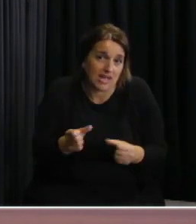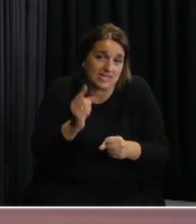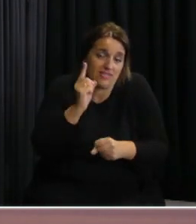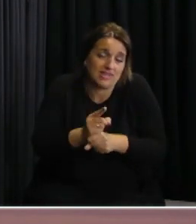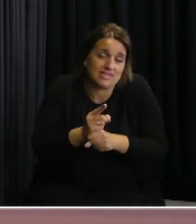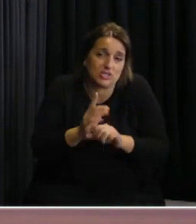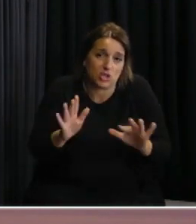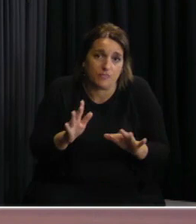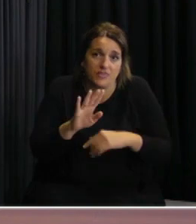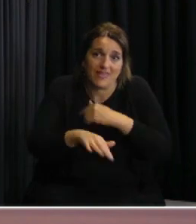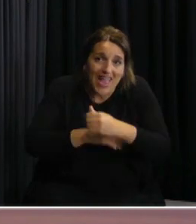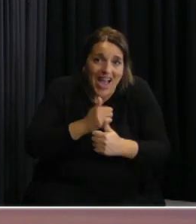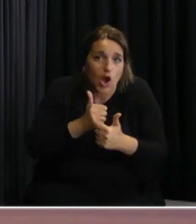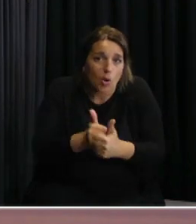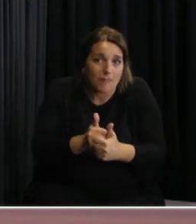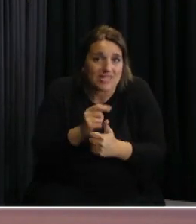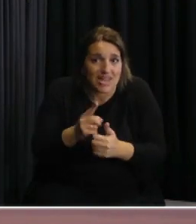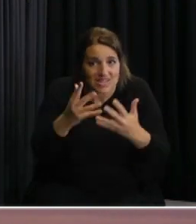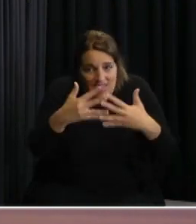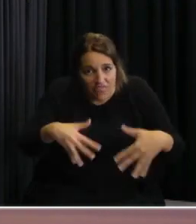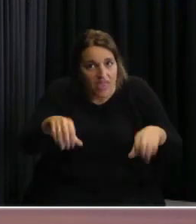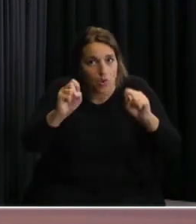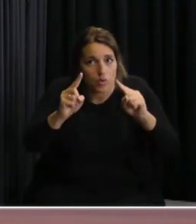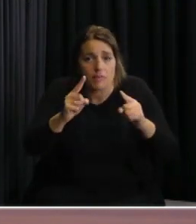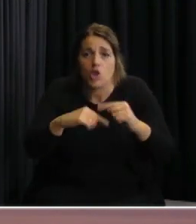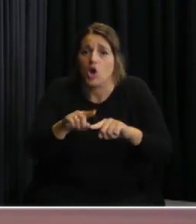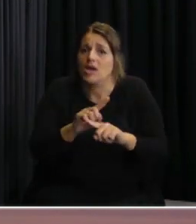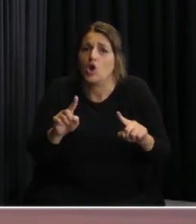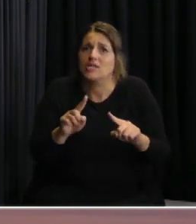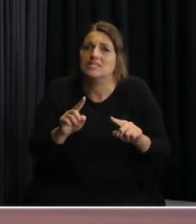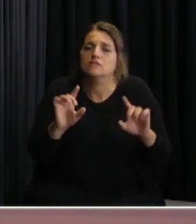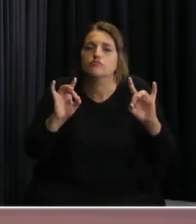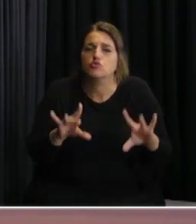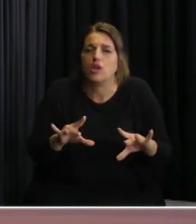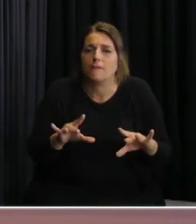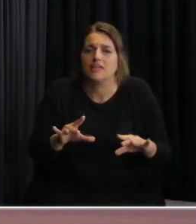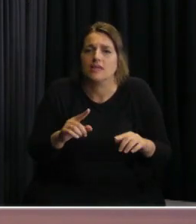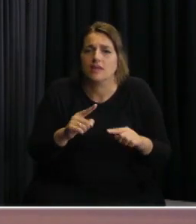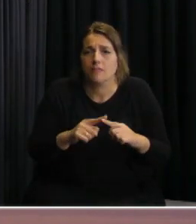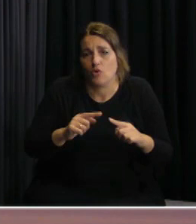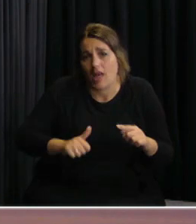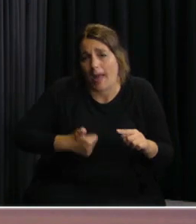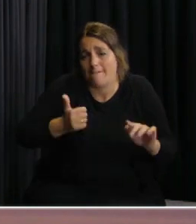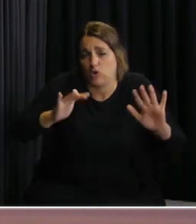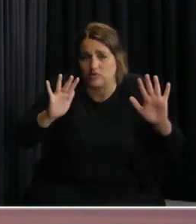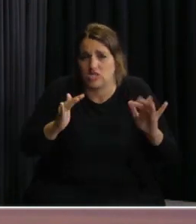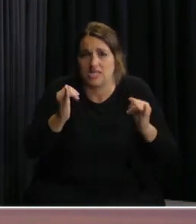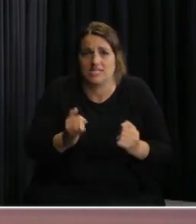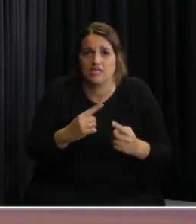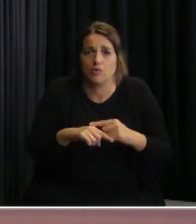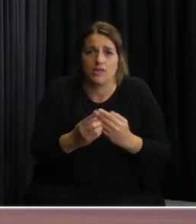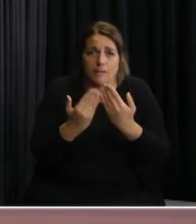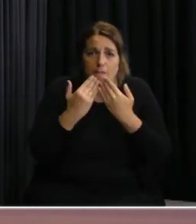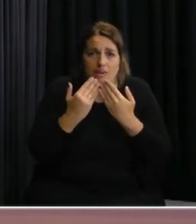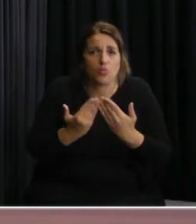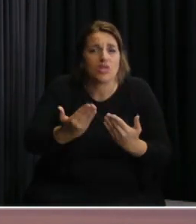decisión de acompañar esa pesquisa activa que no está restringida únicamente quiero aprovechar el momento porque en la pregunta